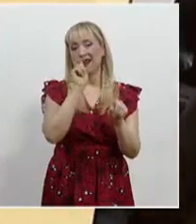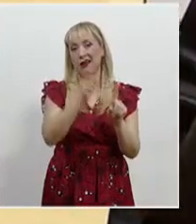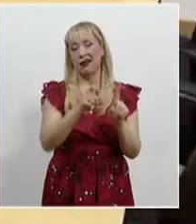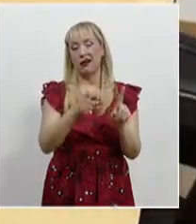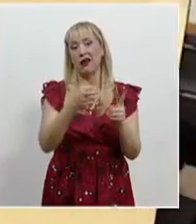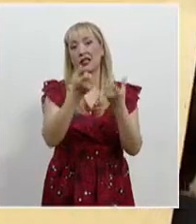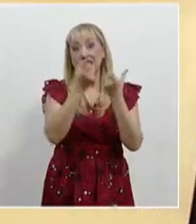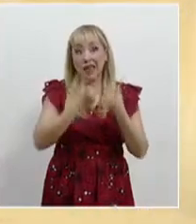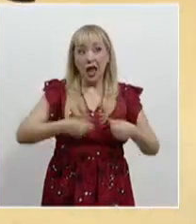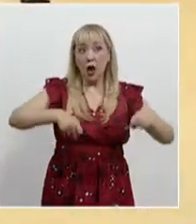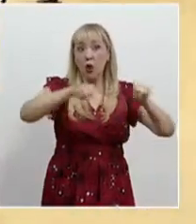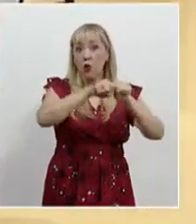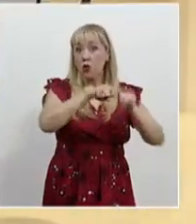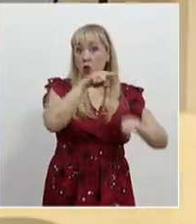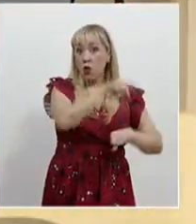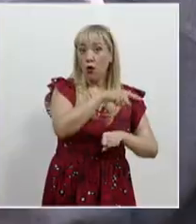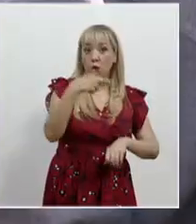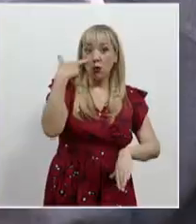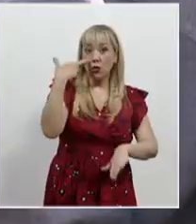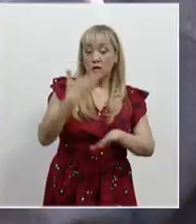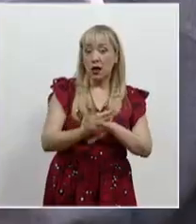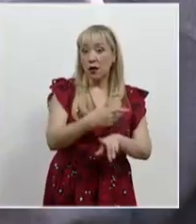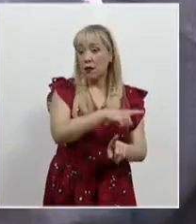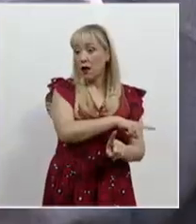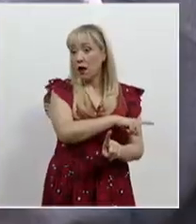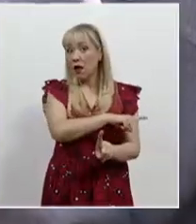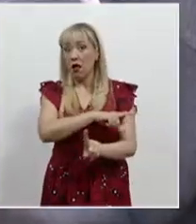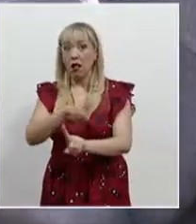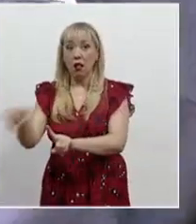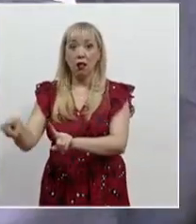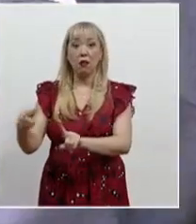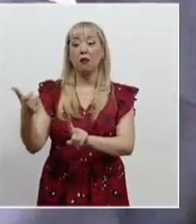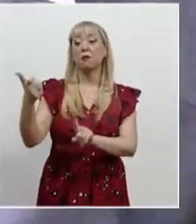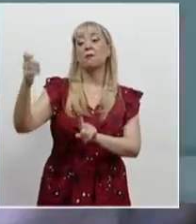agente de seguros, no puede exigir esta reducción.